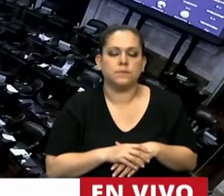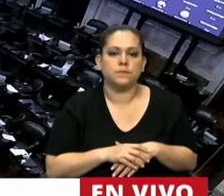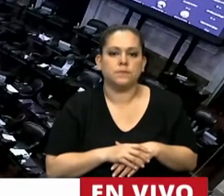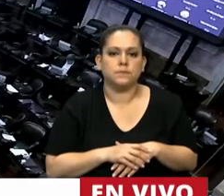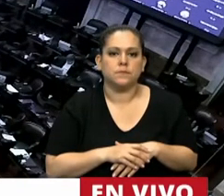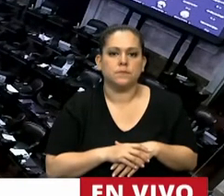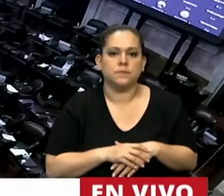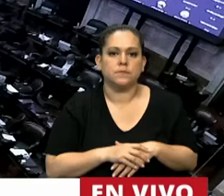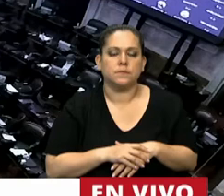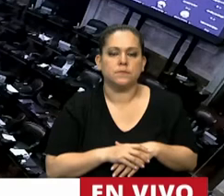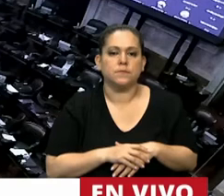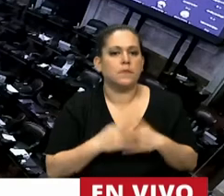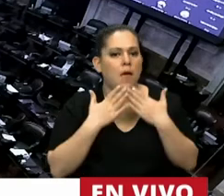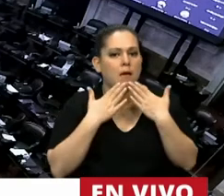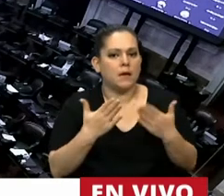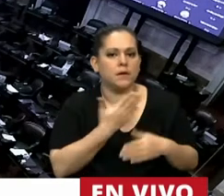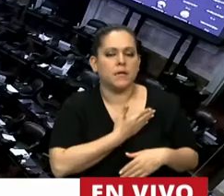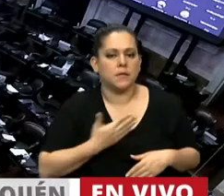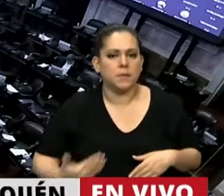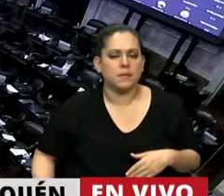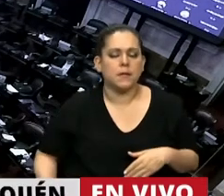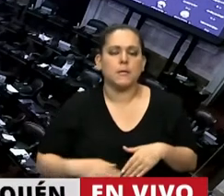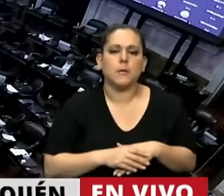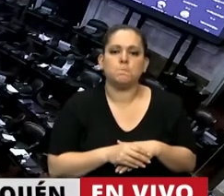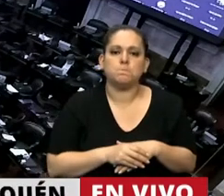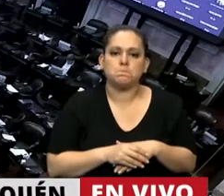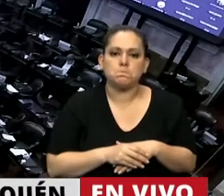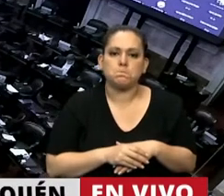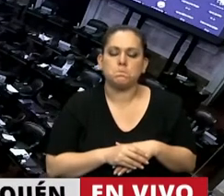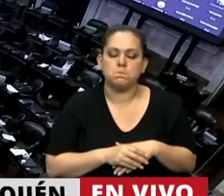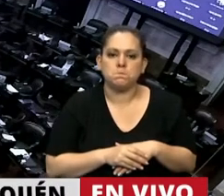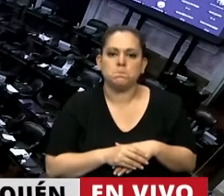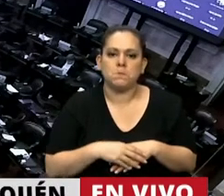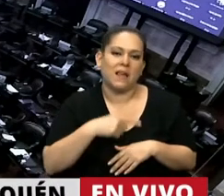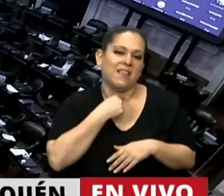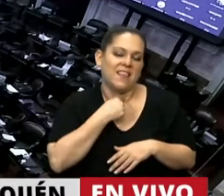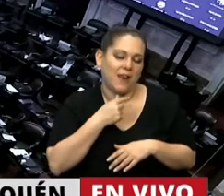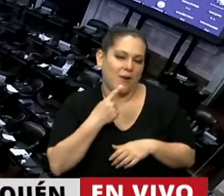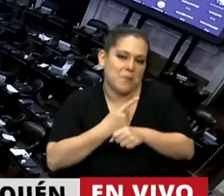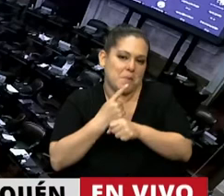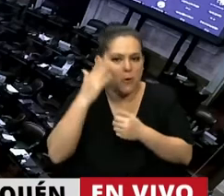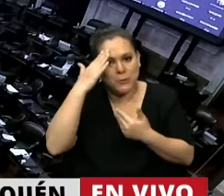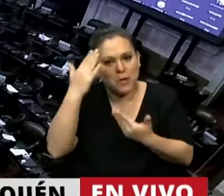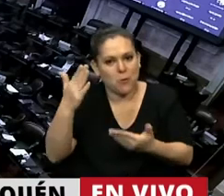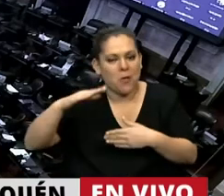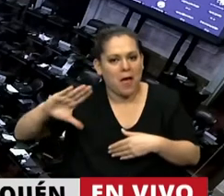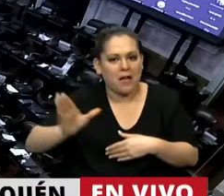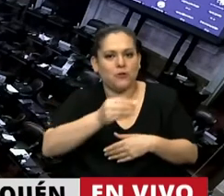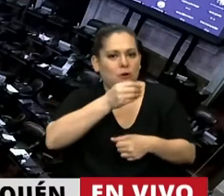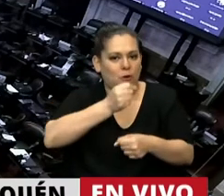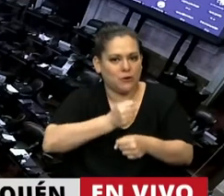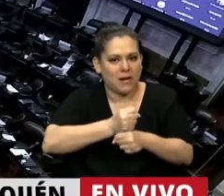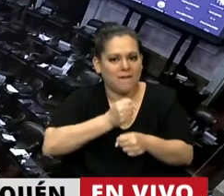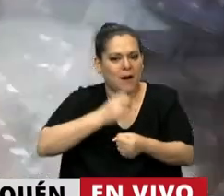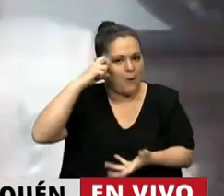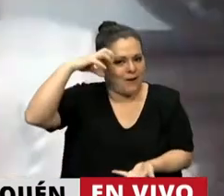Bueno, muchas gracias, señor presidente. Antes de comenzar, quiero saludar en su día a todos los empleados